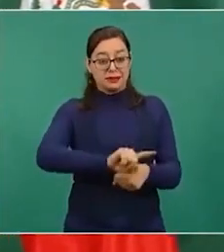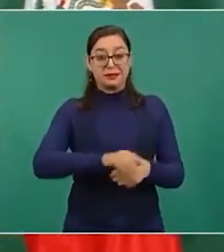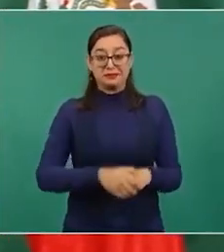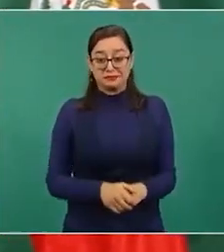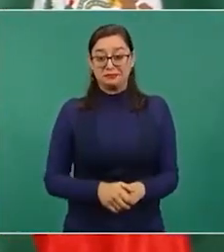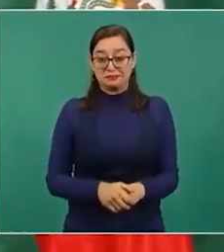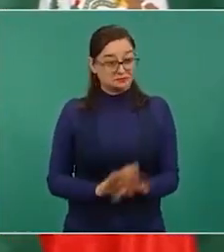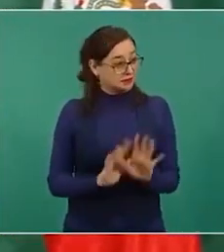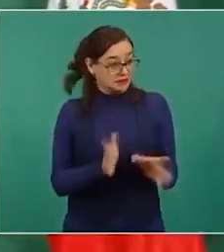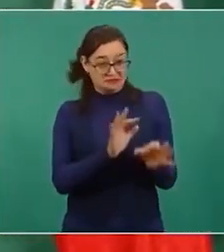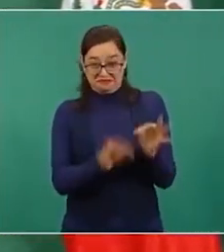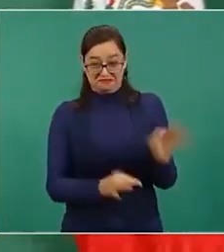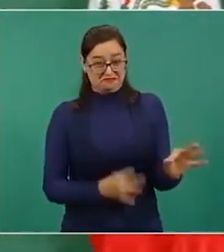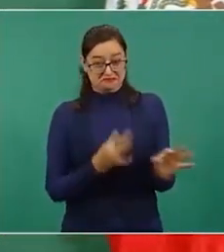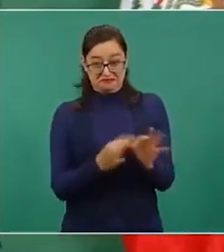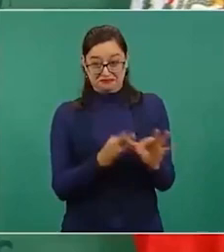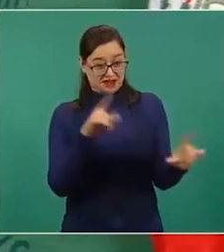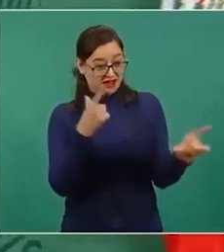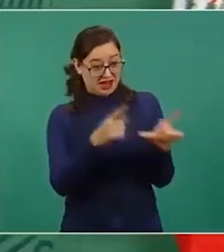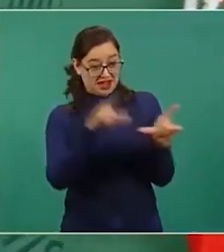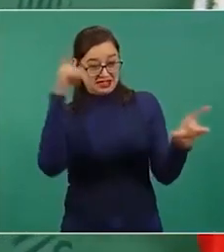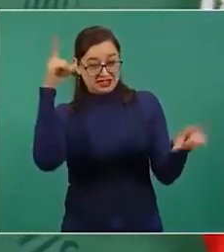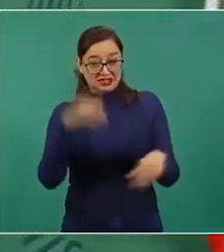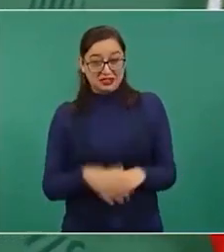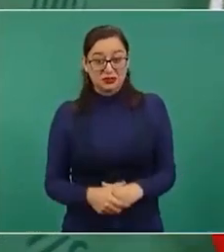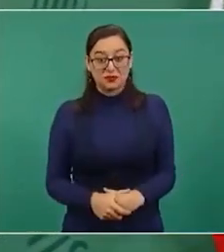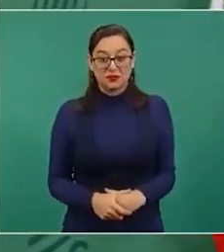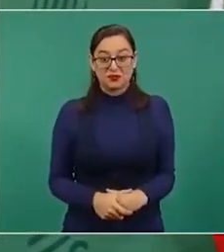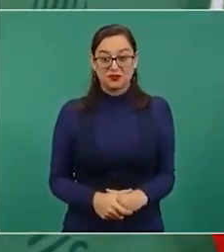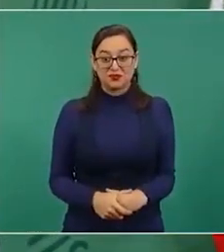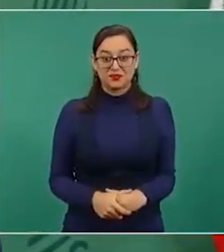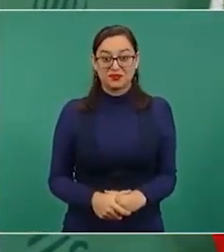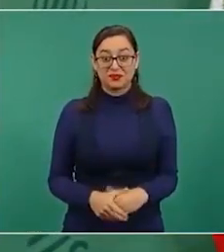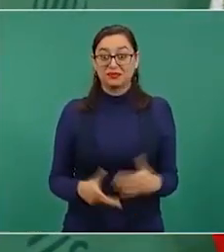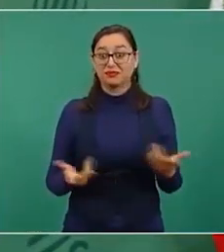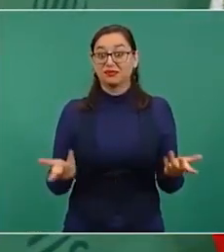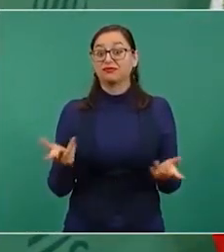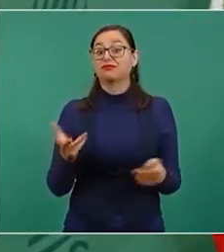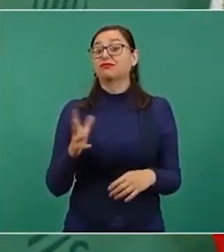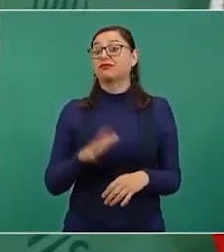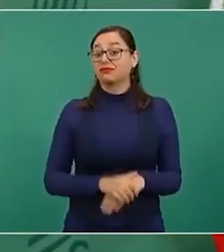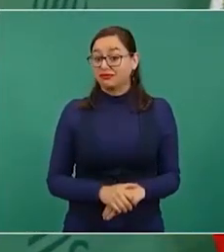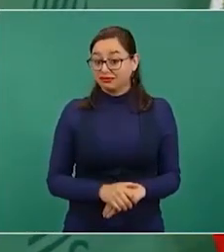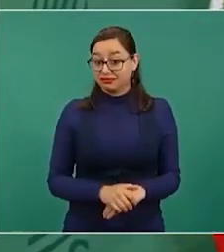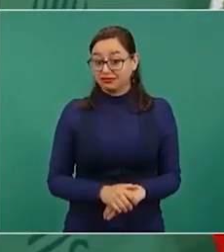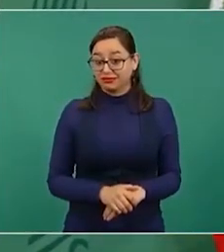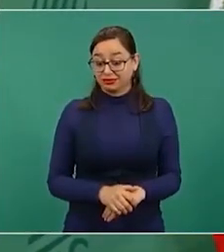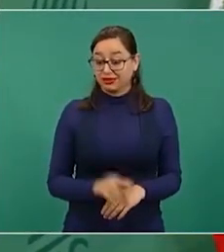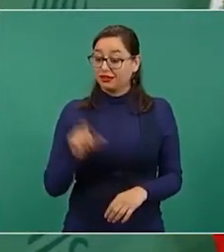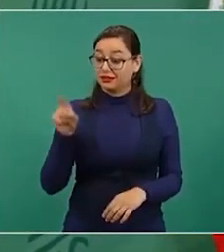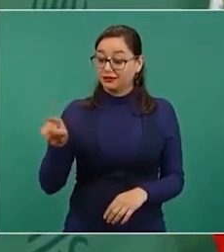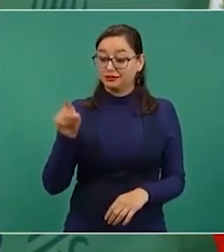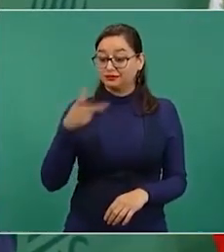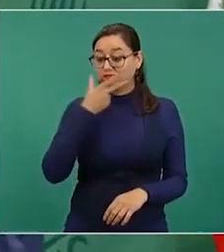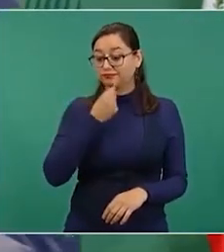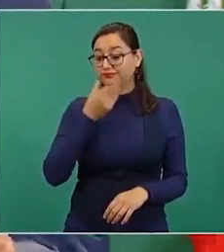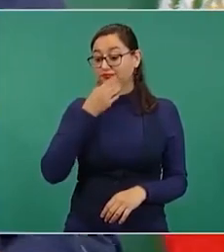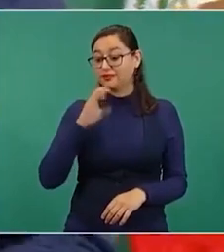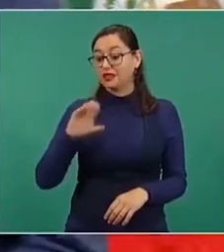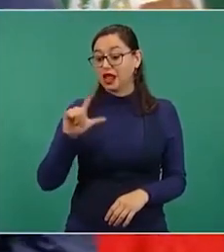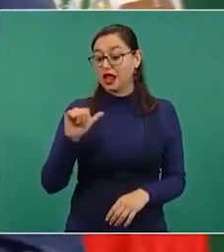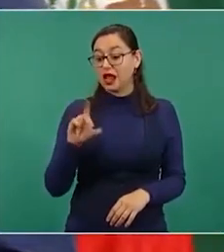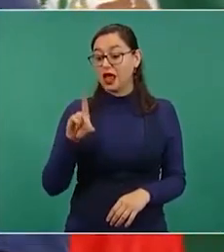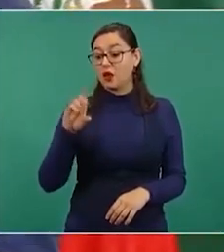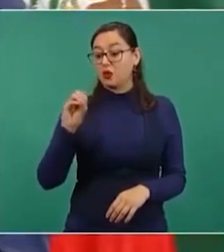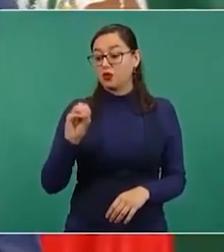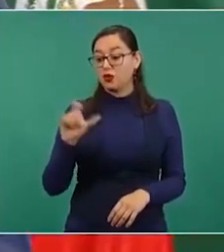se imaginan si a Claudio y X González papá e hijo